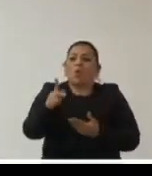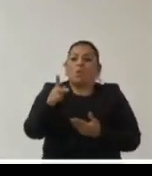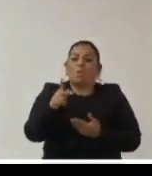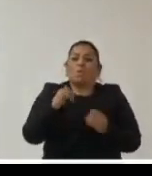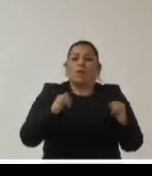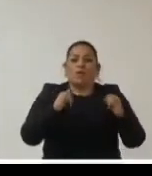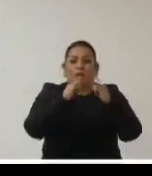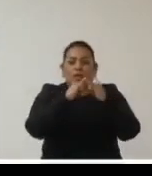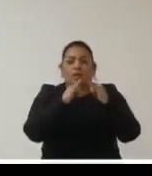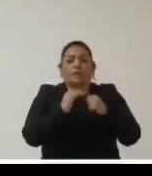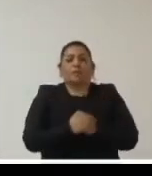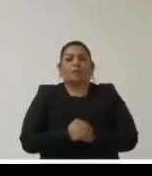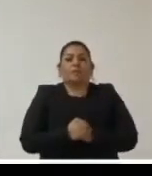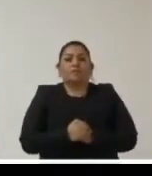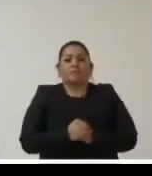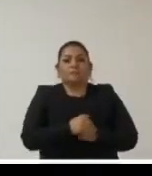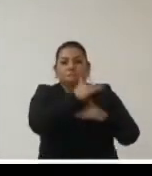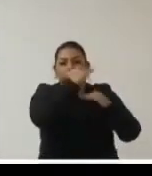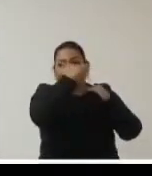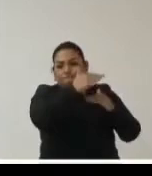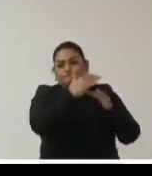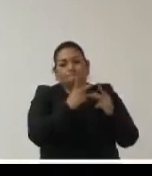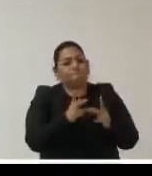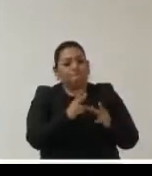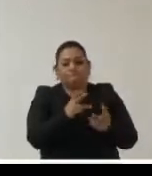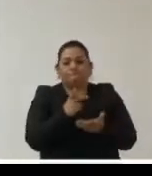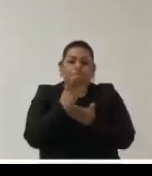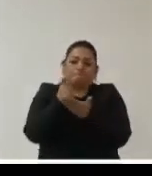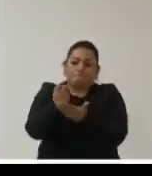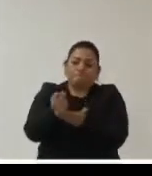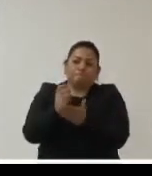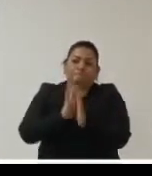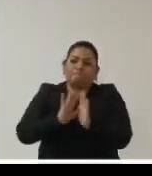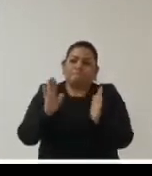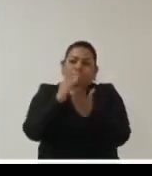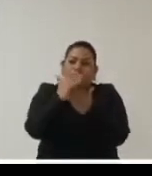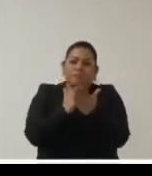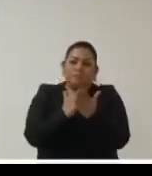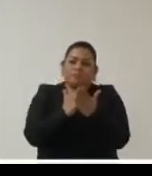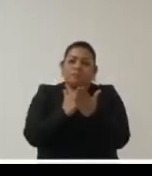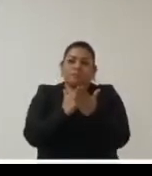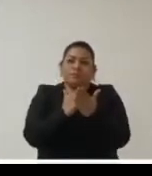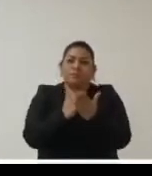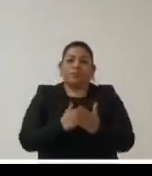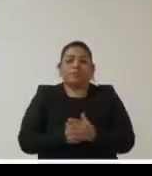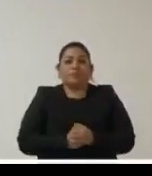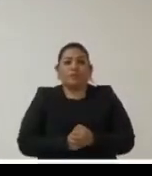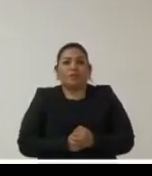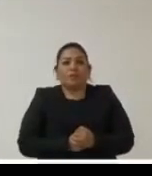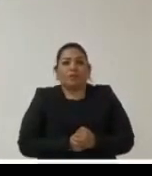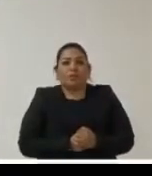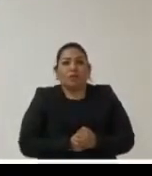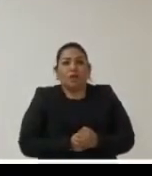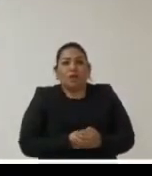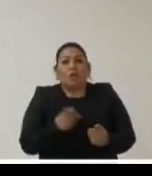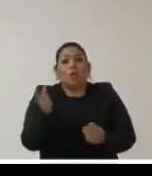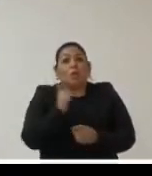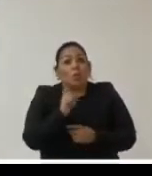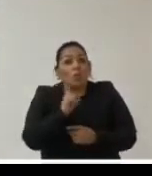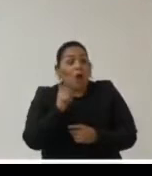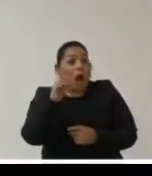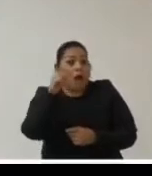instituciones ya estaban limitadas con el recorte del capítulo 3000 y demás cuando de repente además tienen que surgir esto e